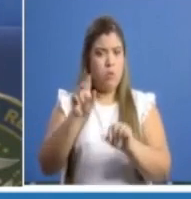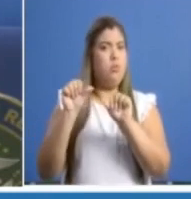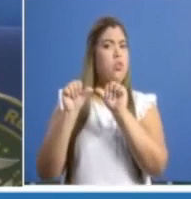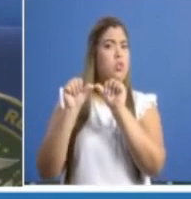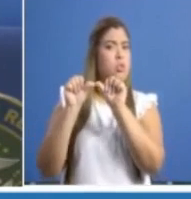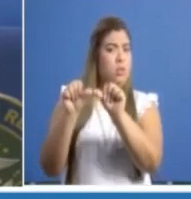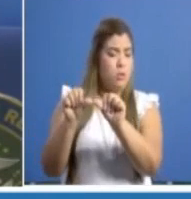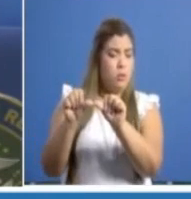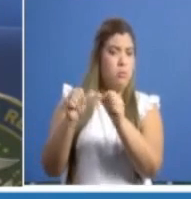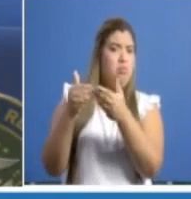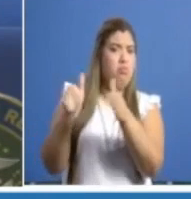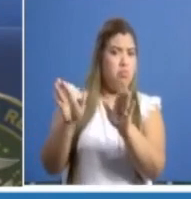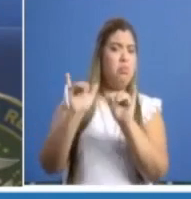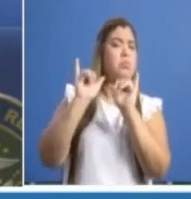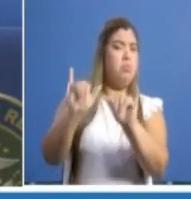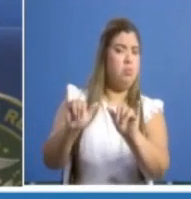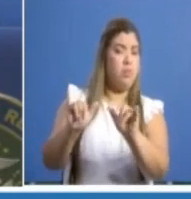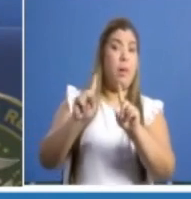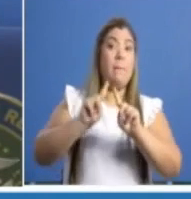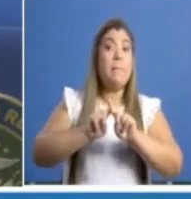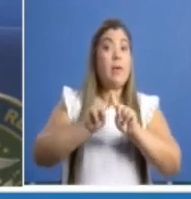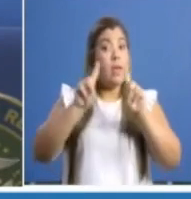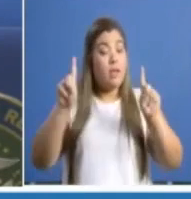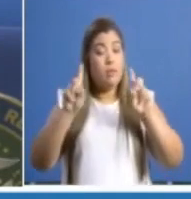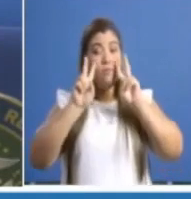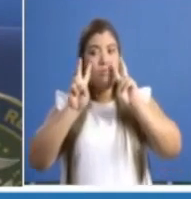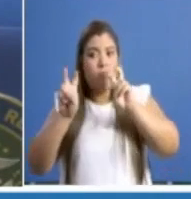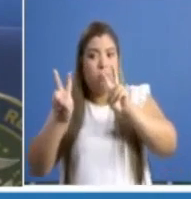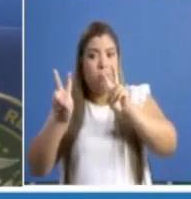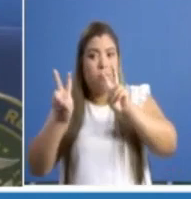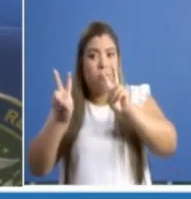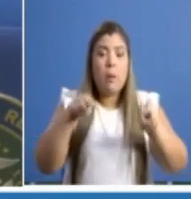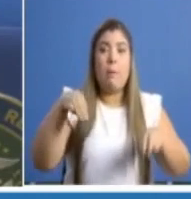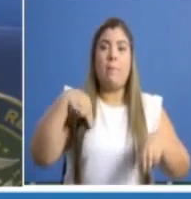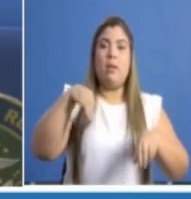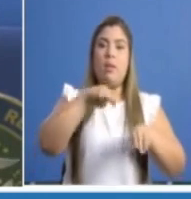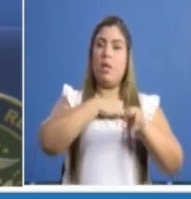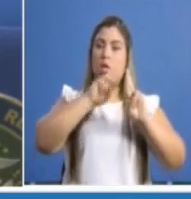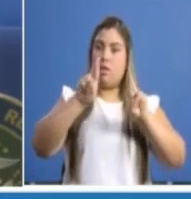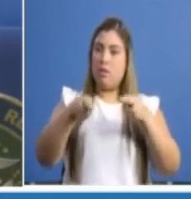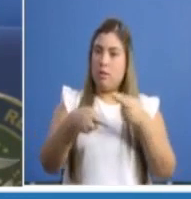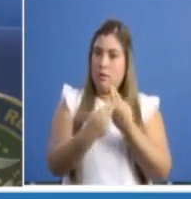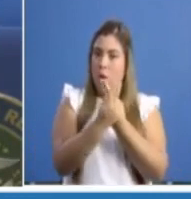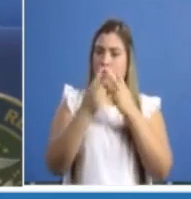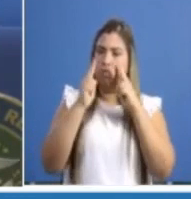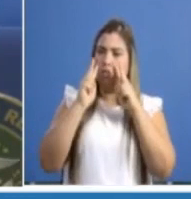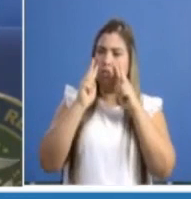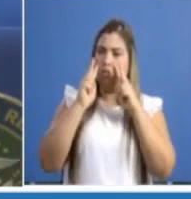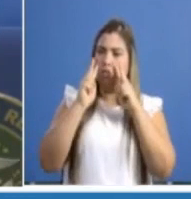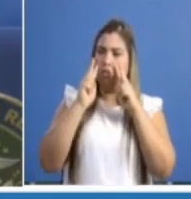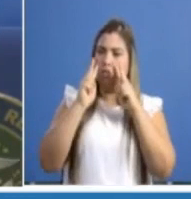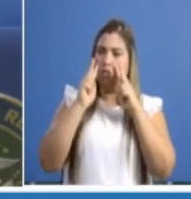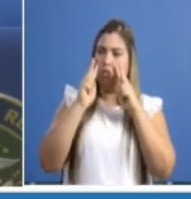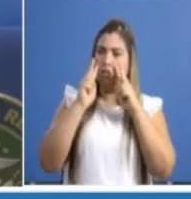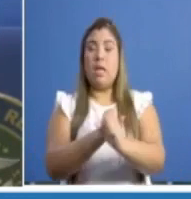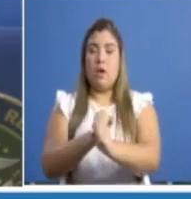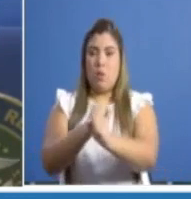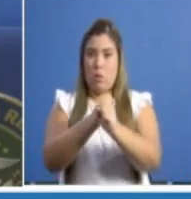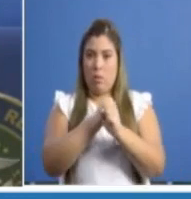reforzando el seguimiento y evaluación de las guías y protocolos de bioseguridad